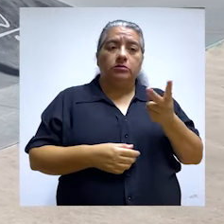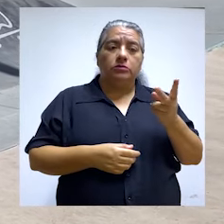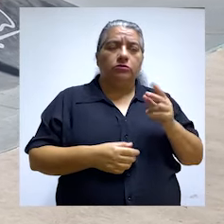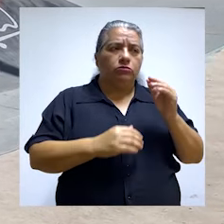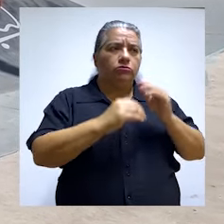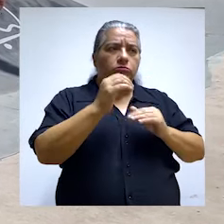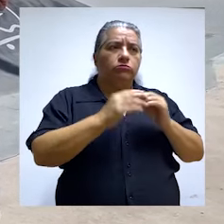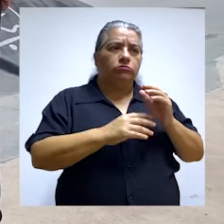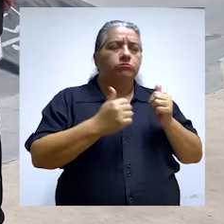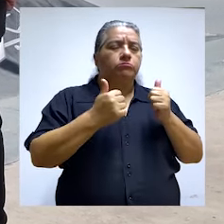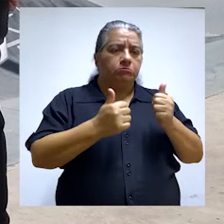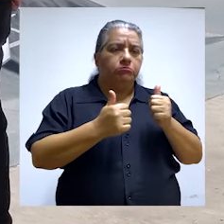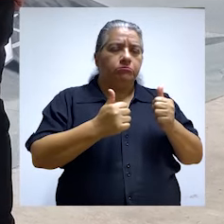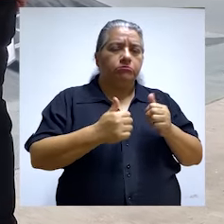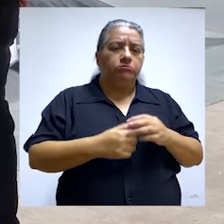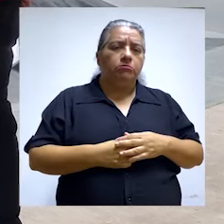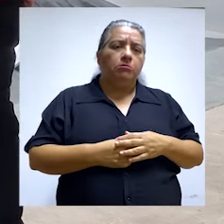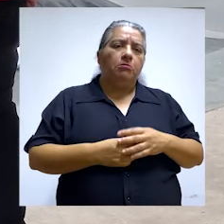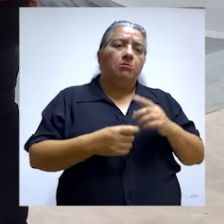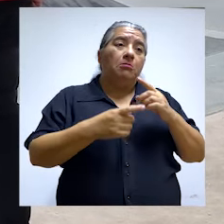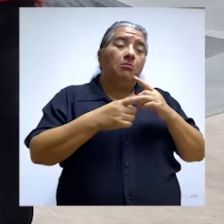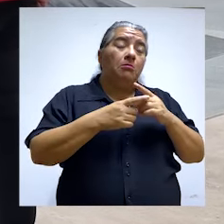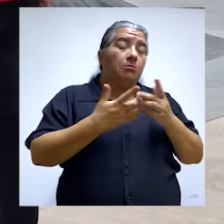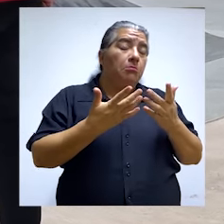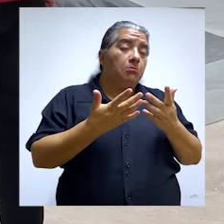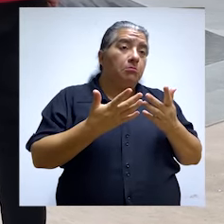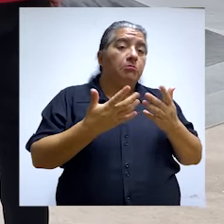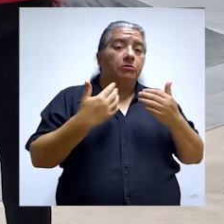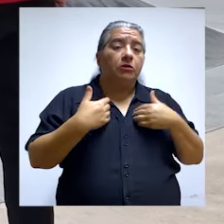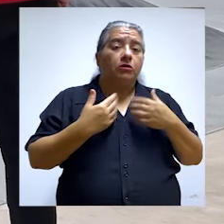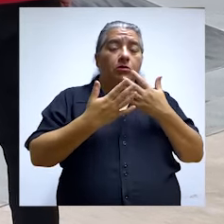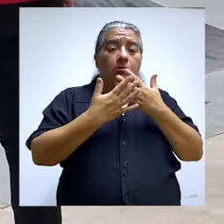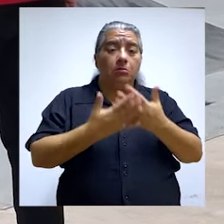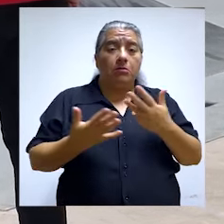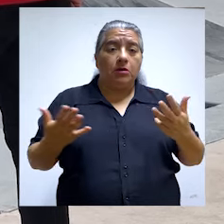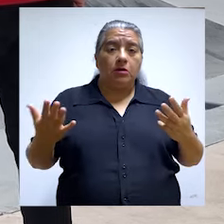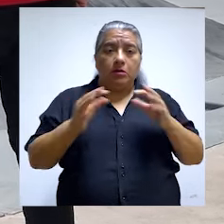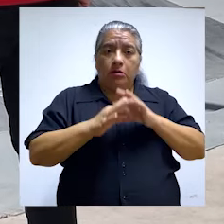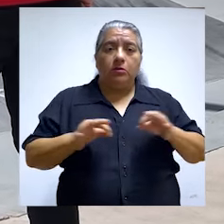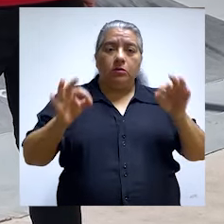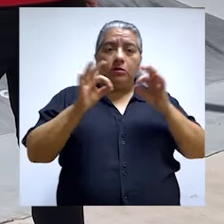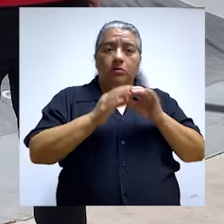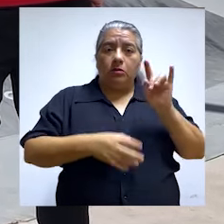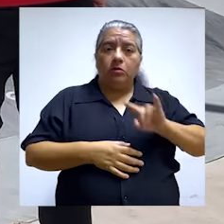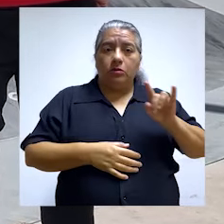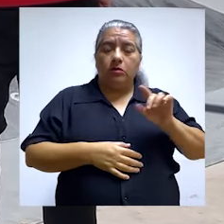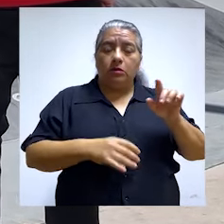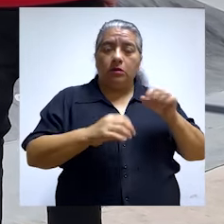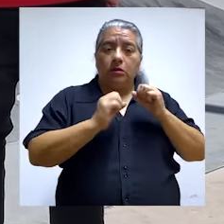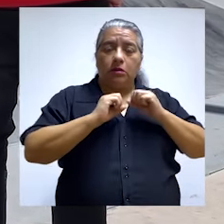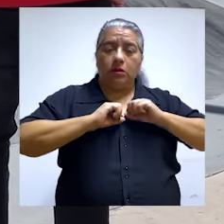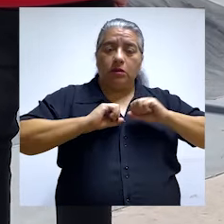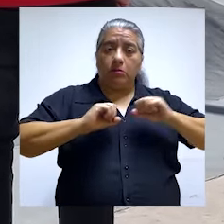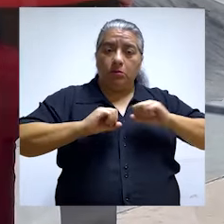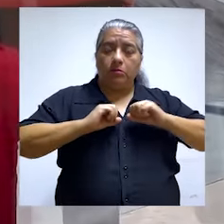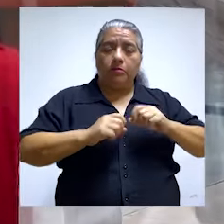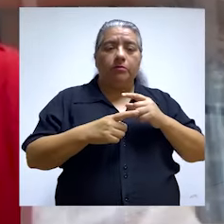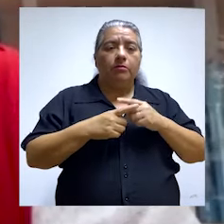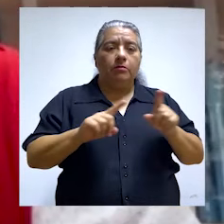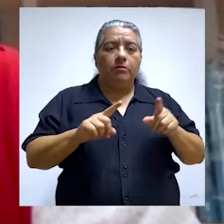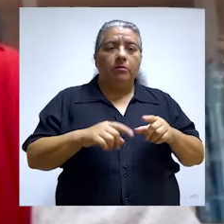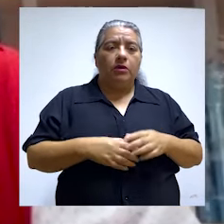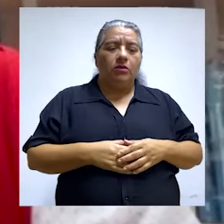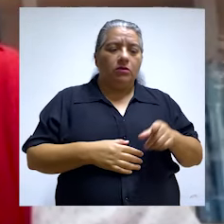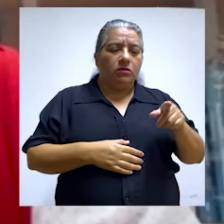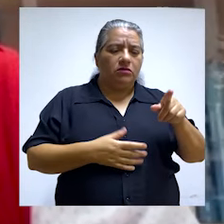cuenta la infraestructura de Canán Alto, sí cuenta con los implementos para este tipo de deporte, no obstante, no se